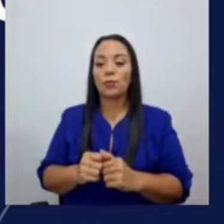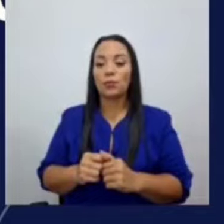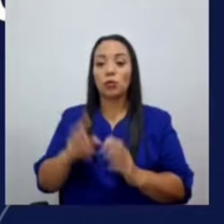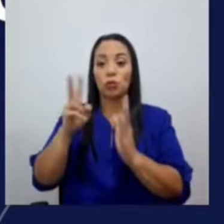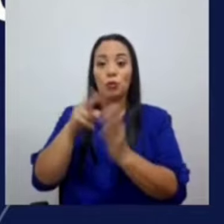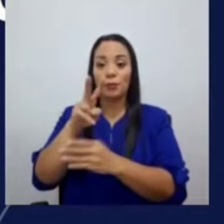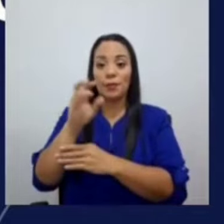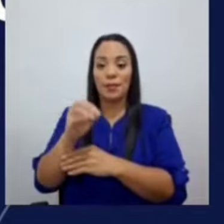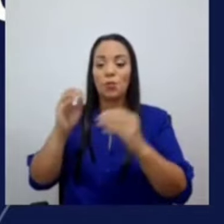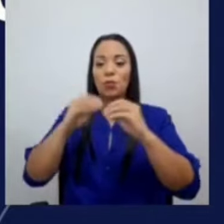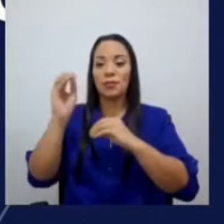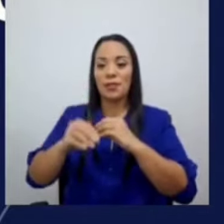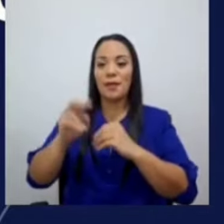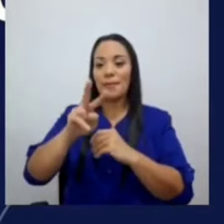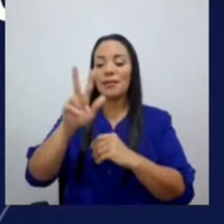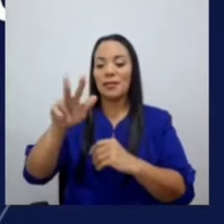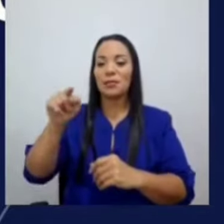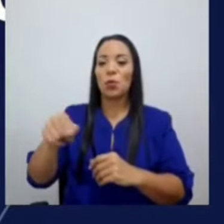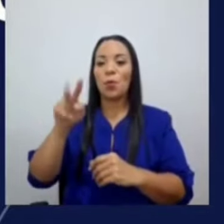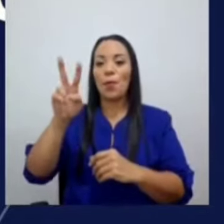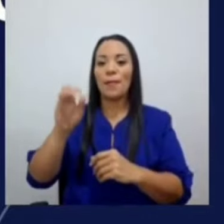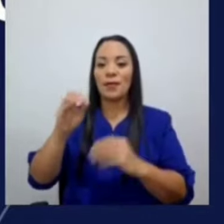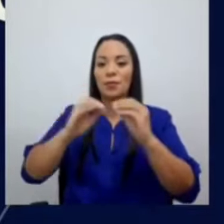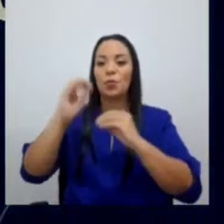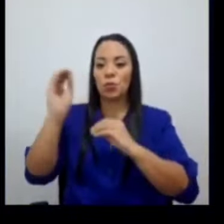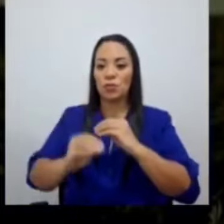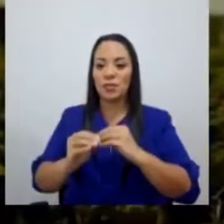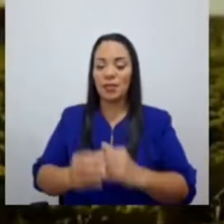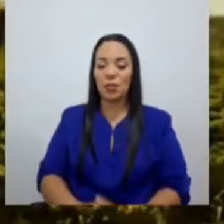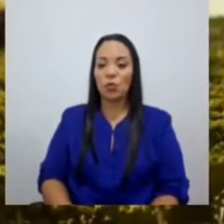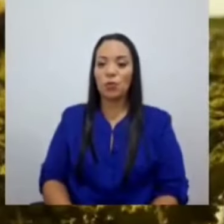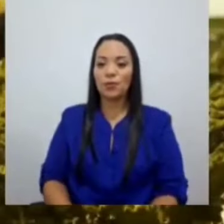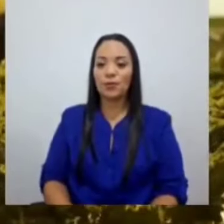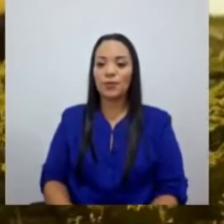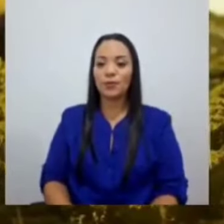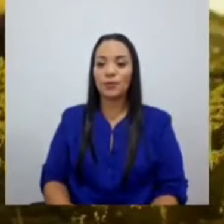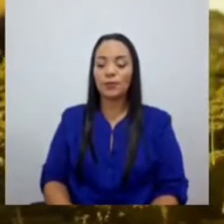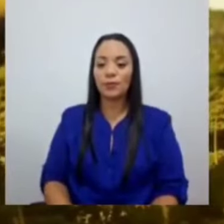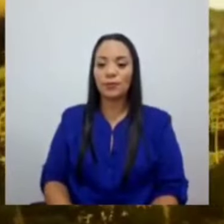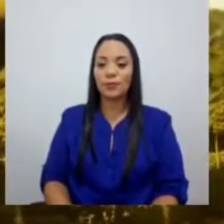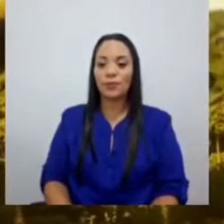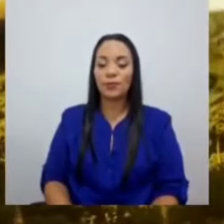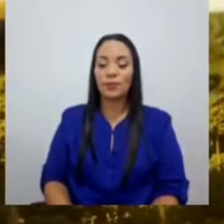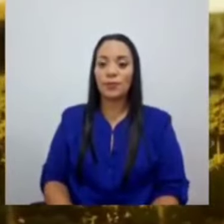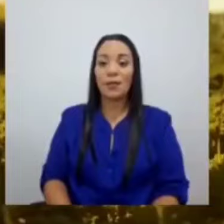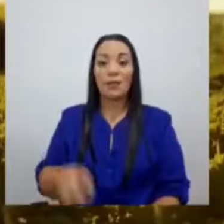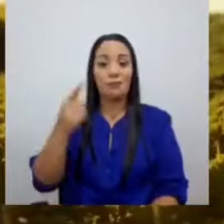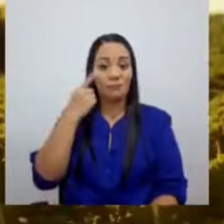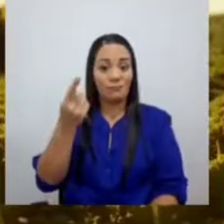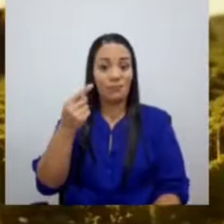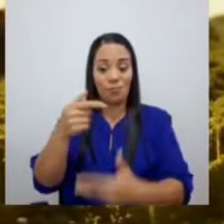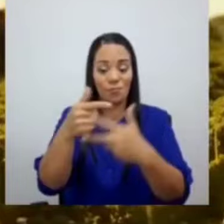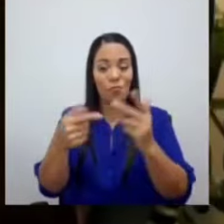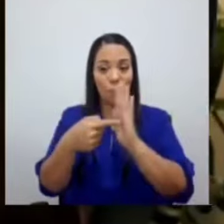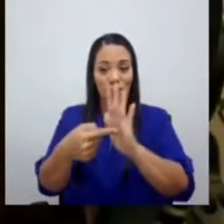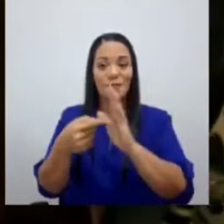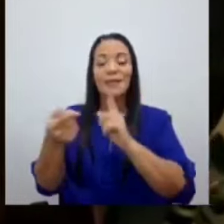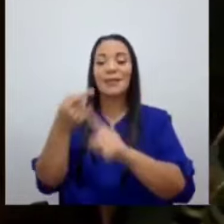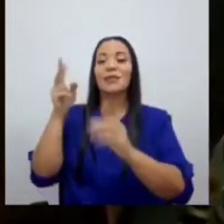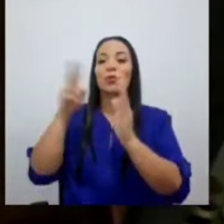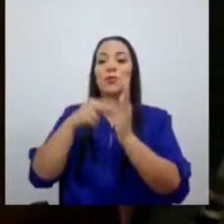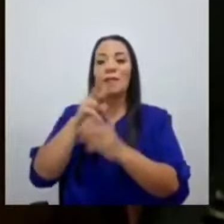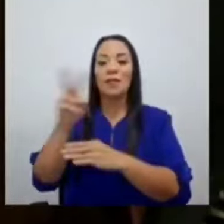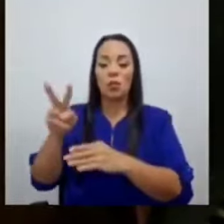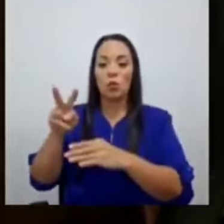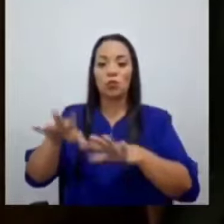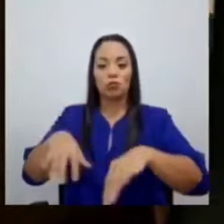este porcentaje llegó a ser del 23.20%. Esto deja de manifiesto que desde el 2022, que